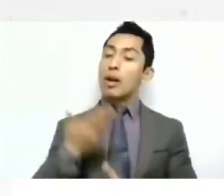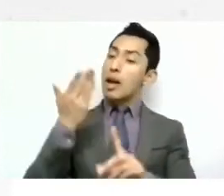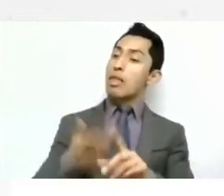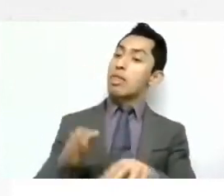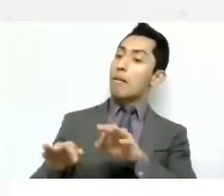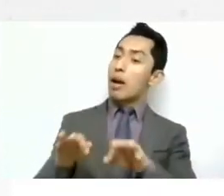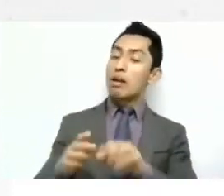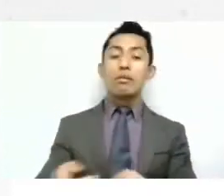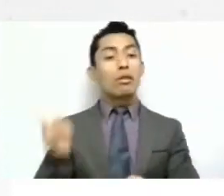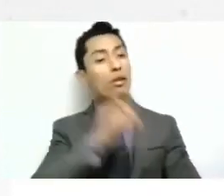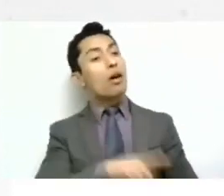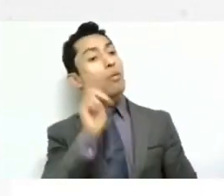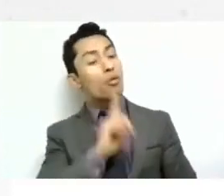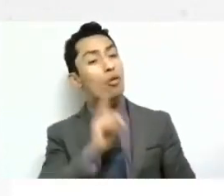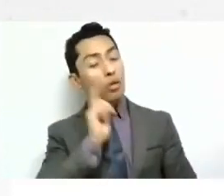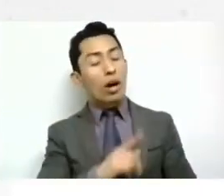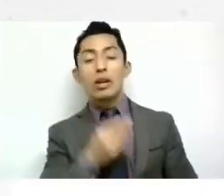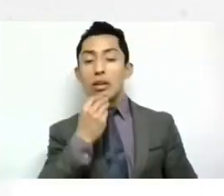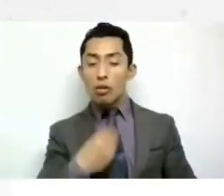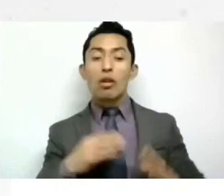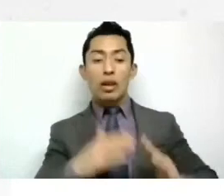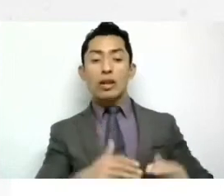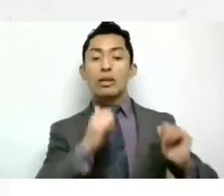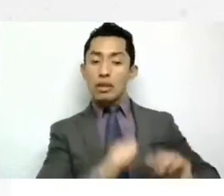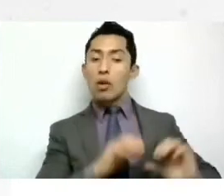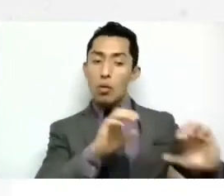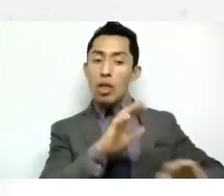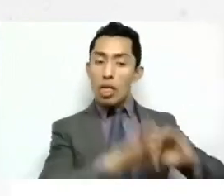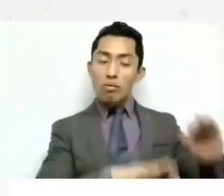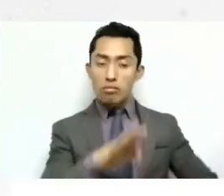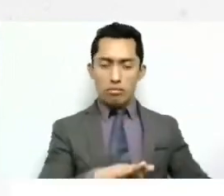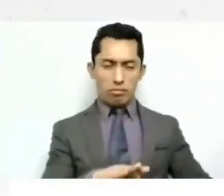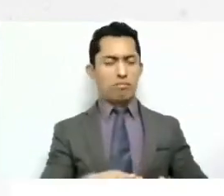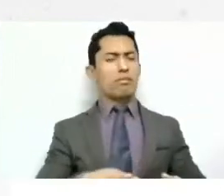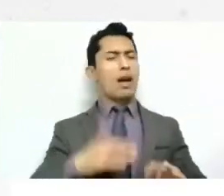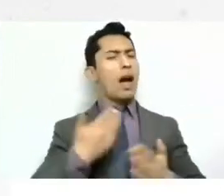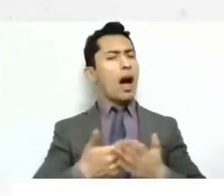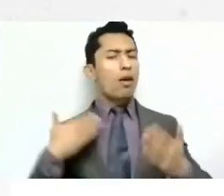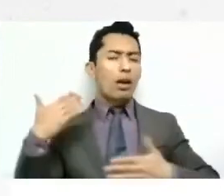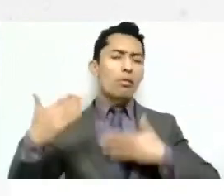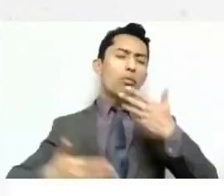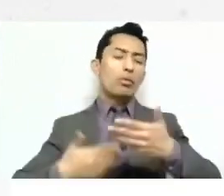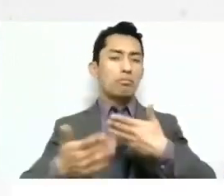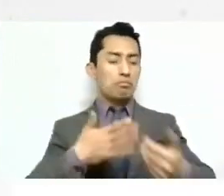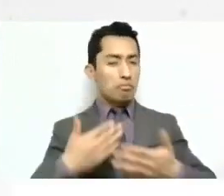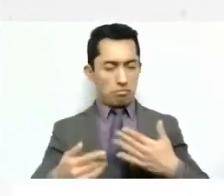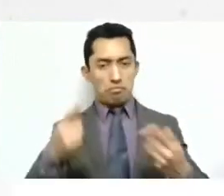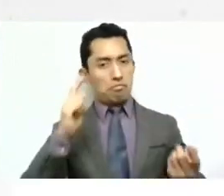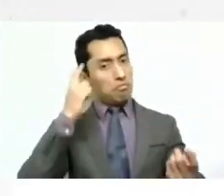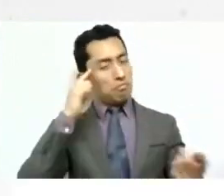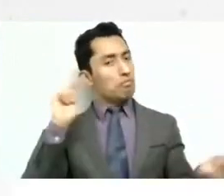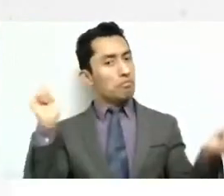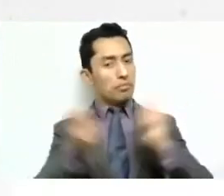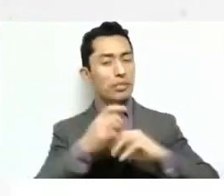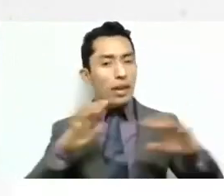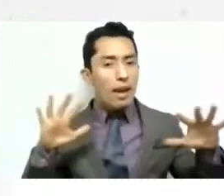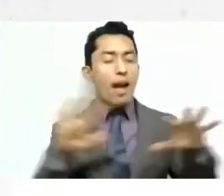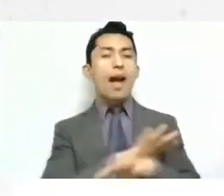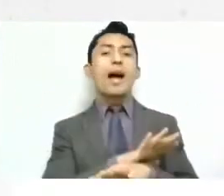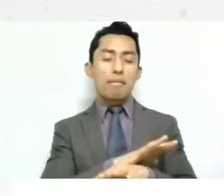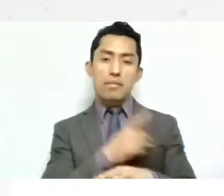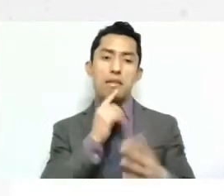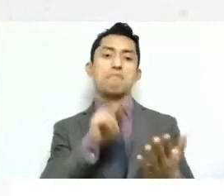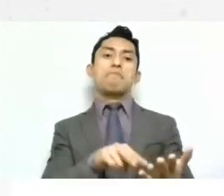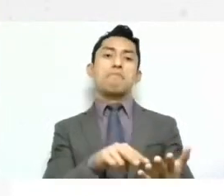mujer es la que cuida al niño. Y ahorita en este cuaderno vamos a ver cómo se cambia todo y cómo se están